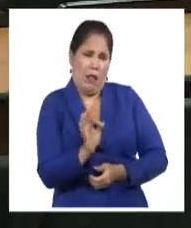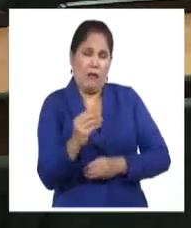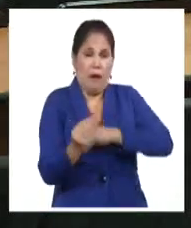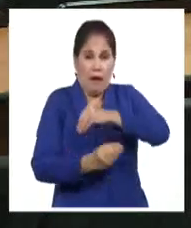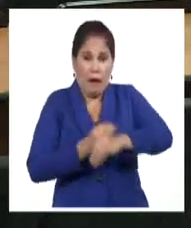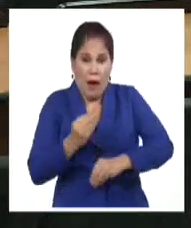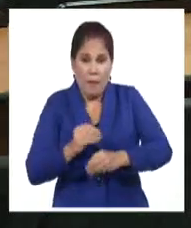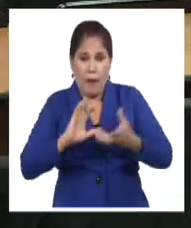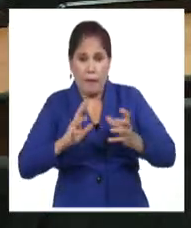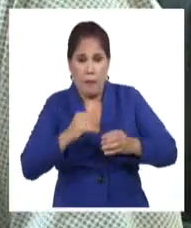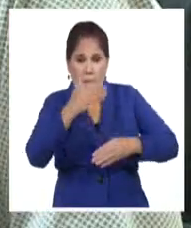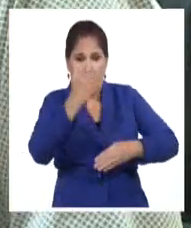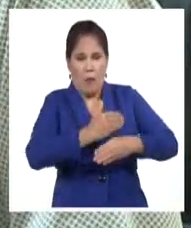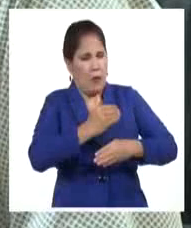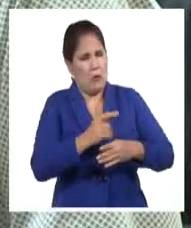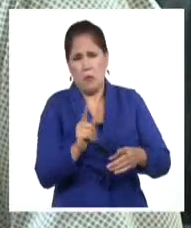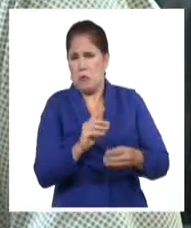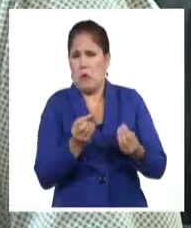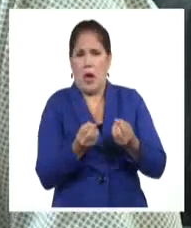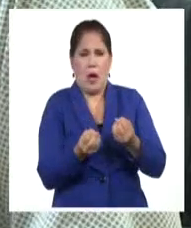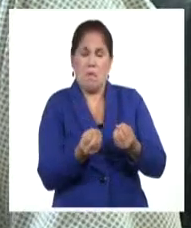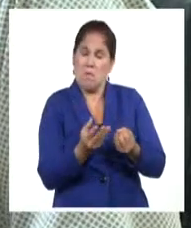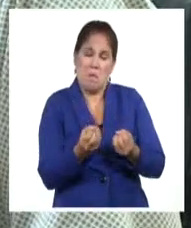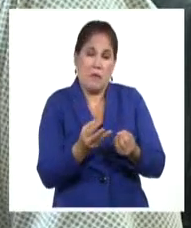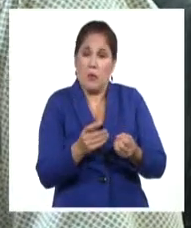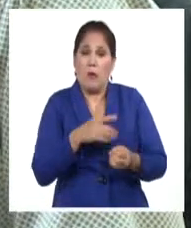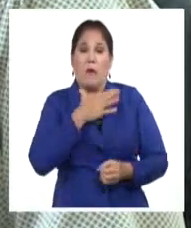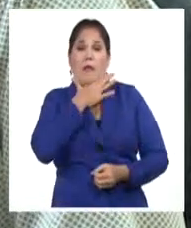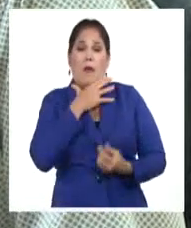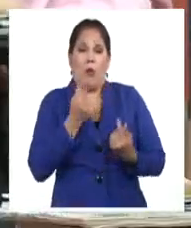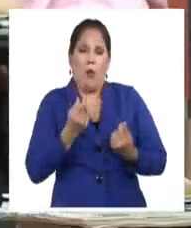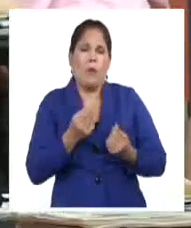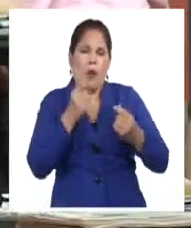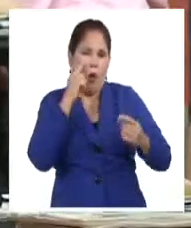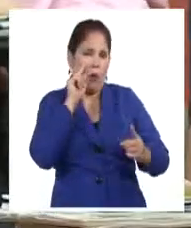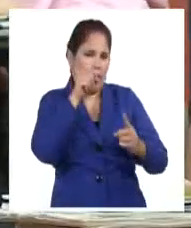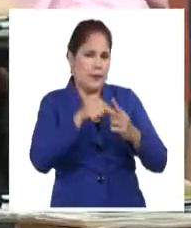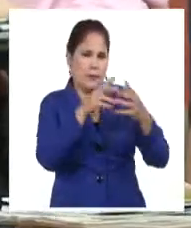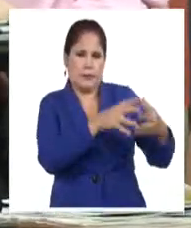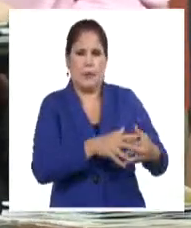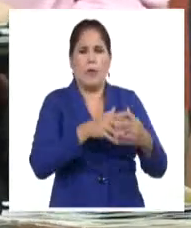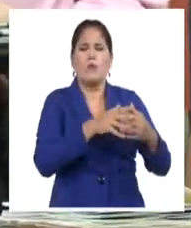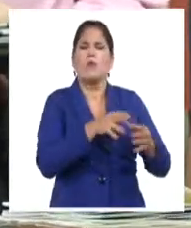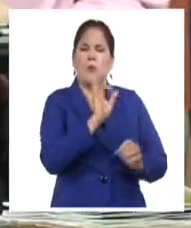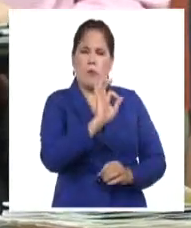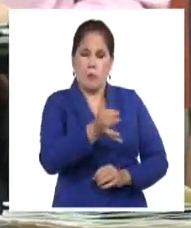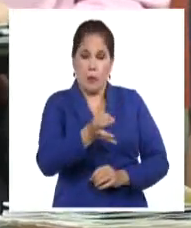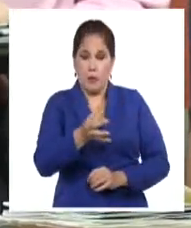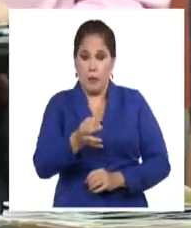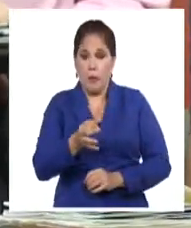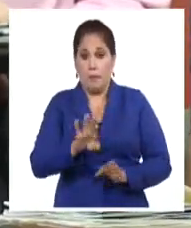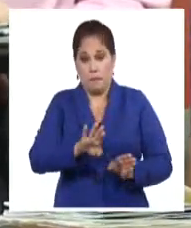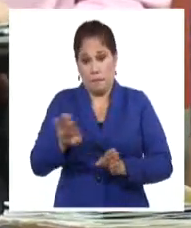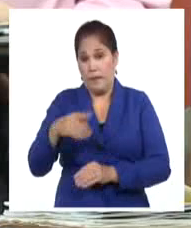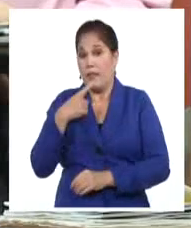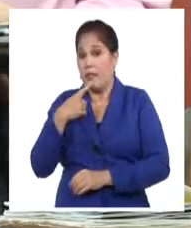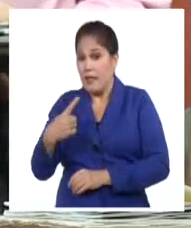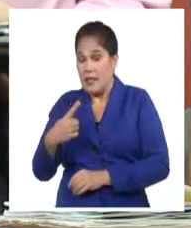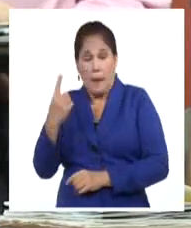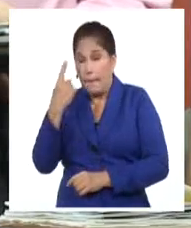cambian la política norteamericana de tratar de asfixiar a la revolución. La causa